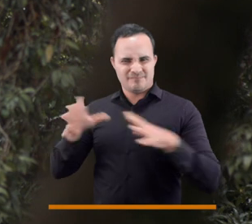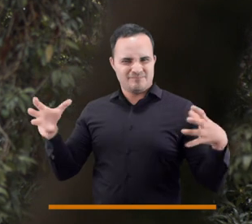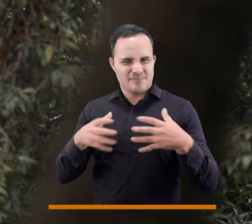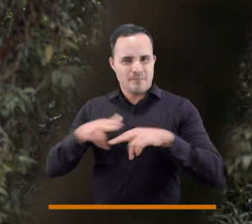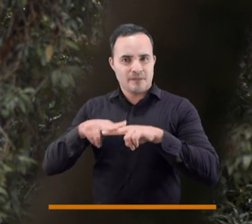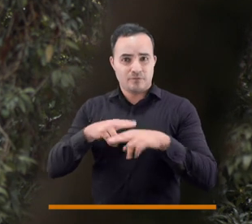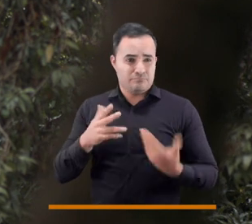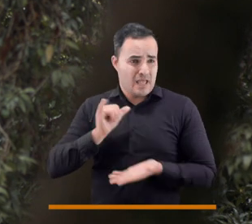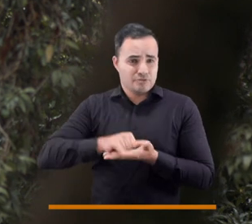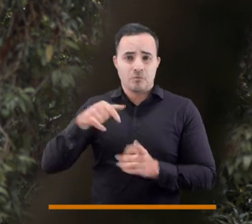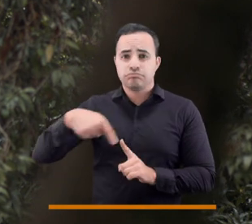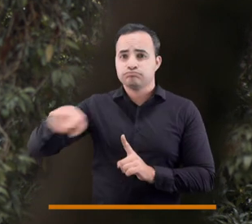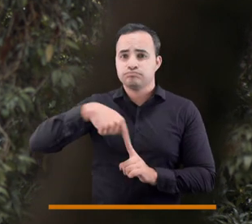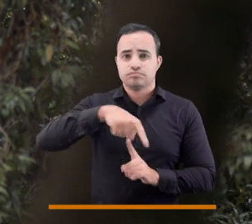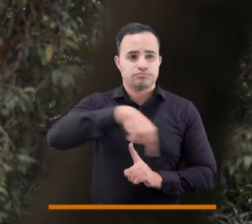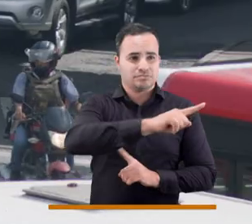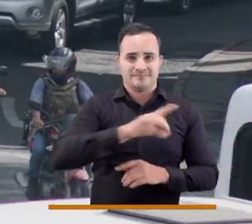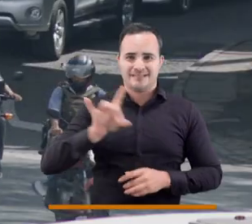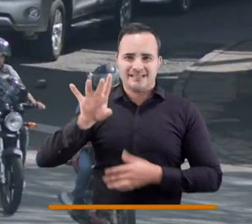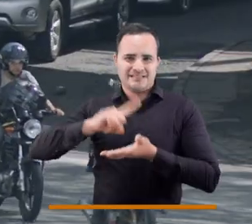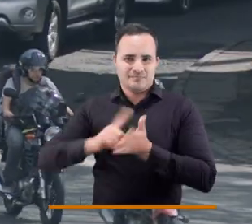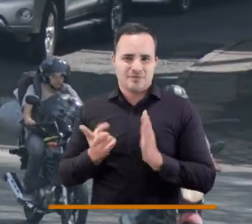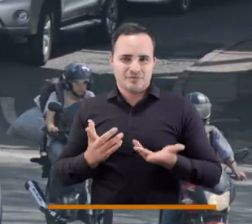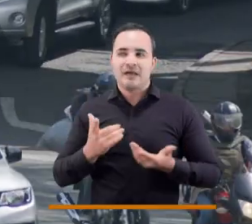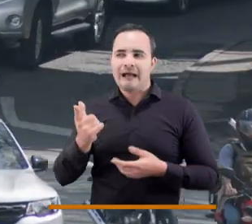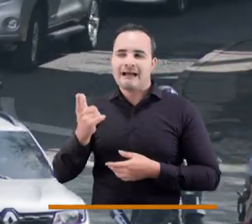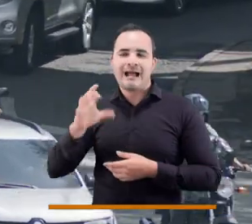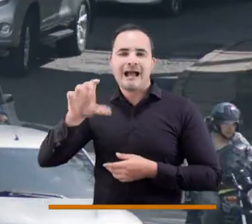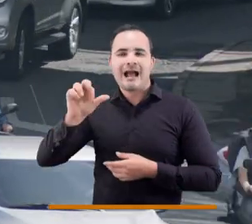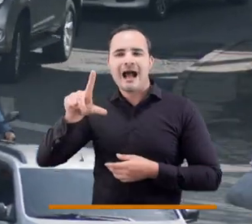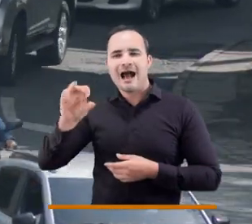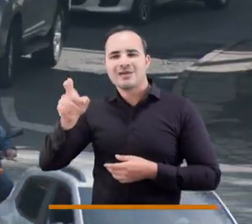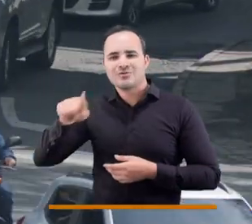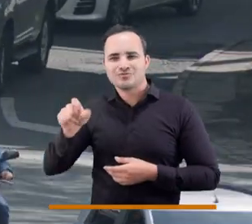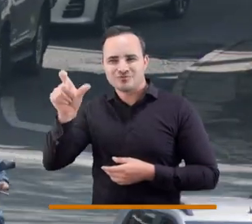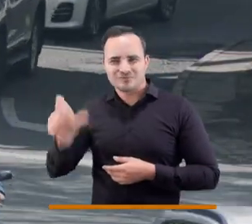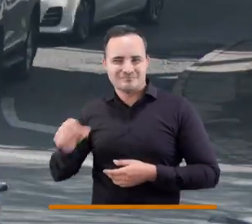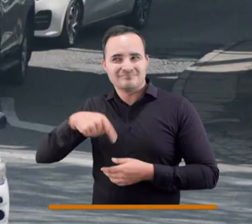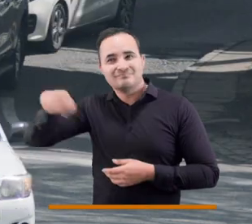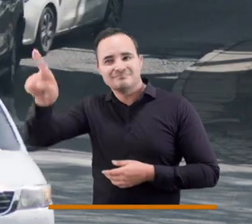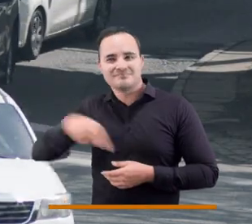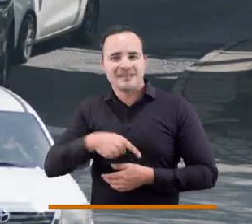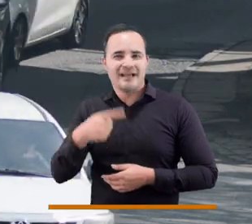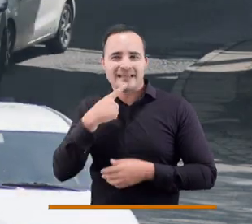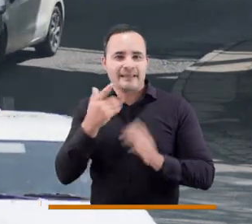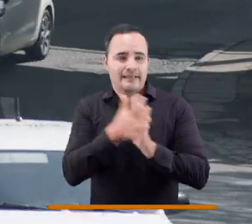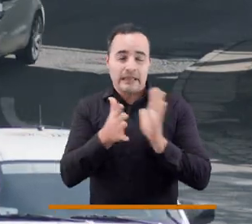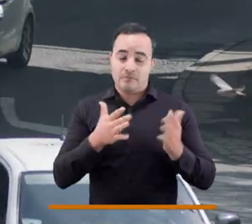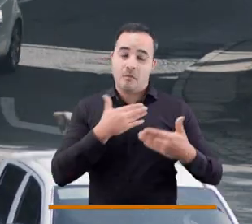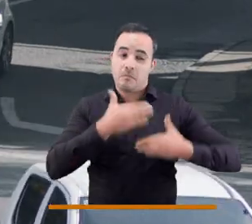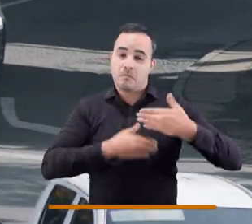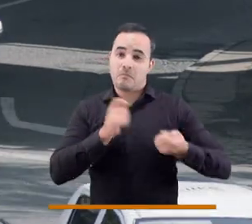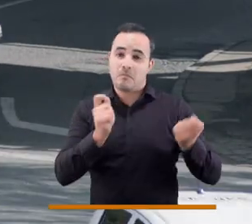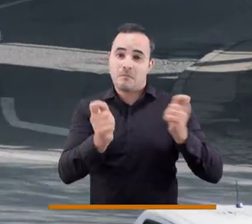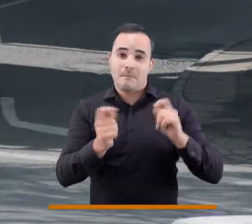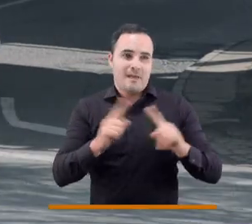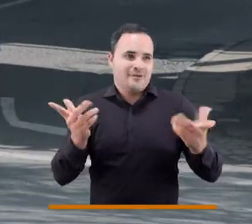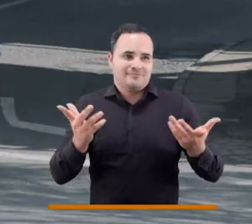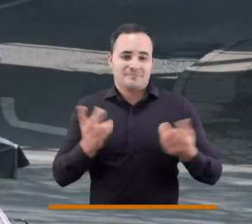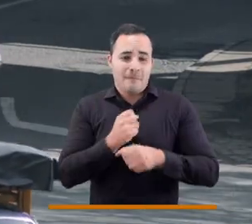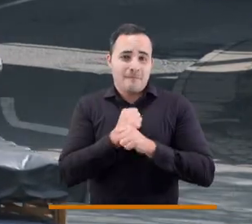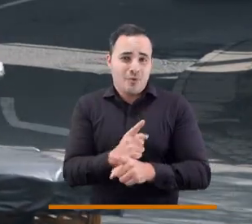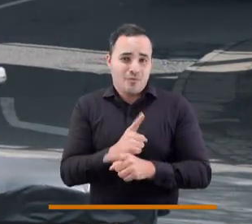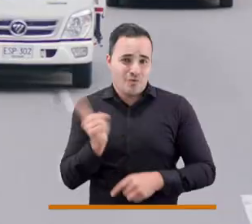hecho que Medellín pueda ser una ciudad de 15 minutos. que pasa, como dice Carlos Moreno, es que eso no es un tema que se resuelva en un urbanismo que ha sido